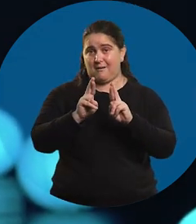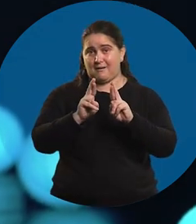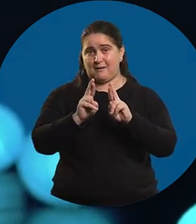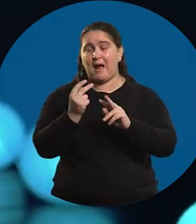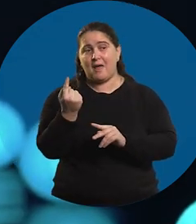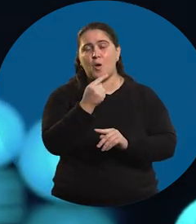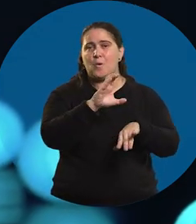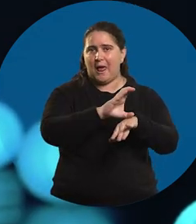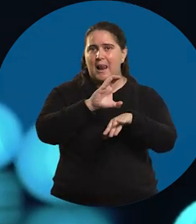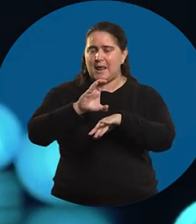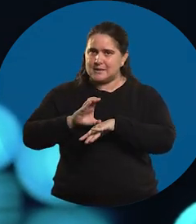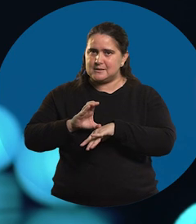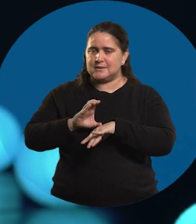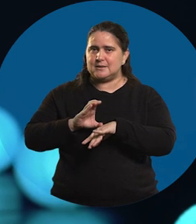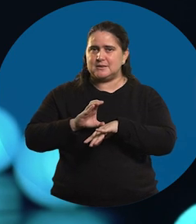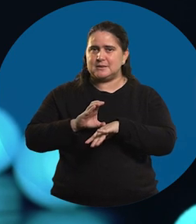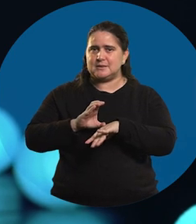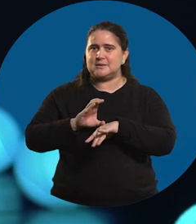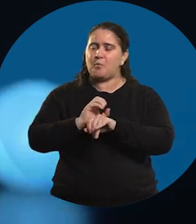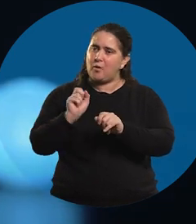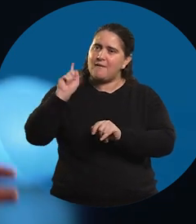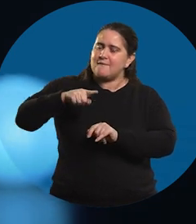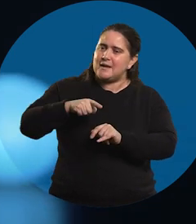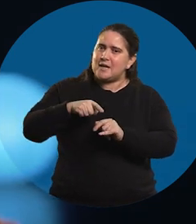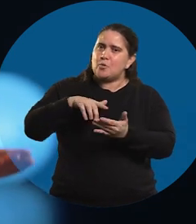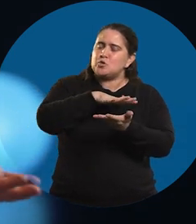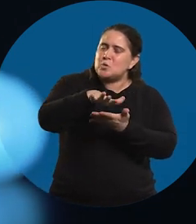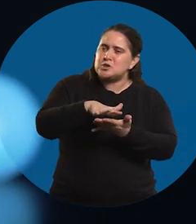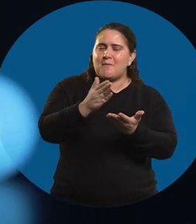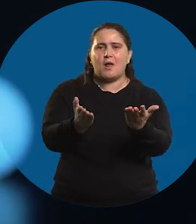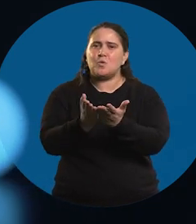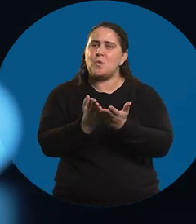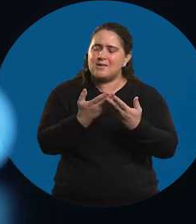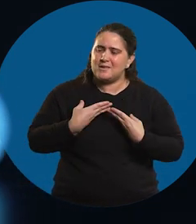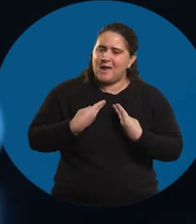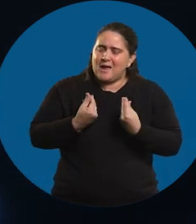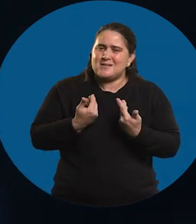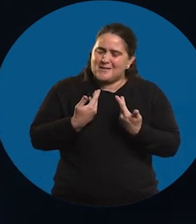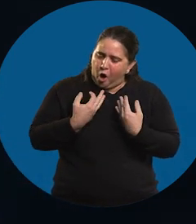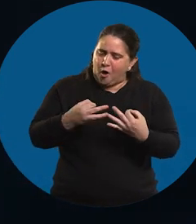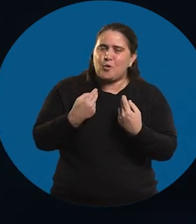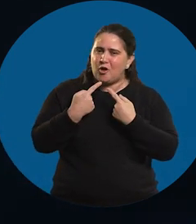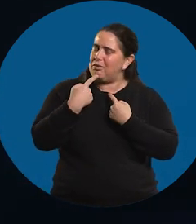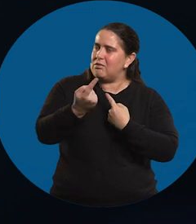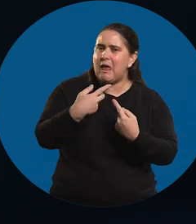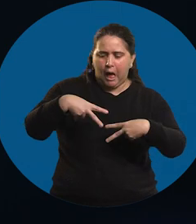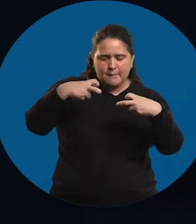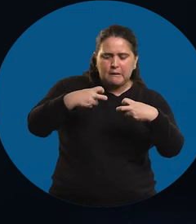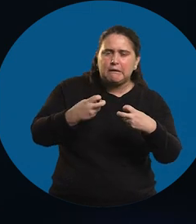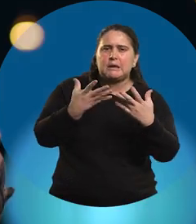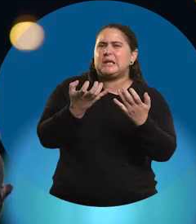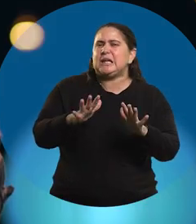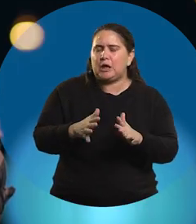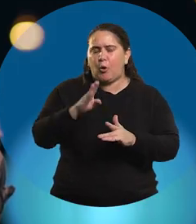Ojalá en cada una de nuestras clases se genere un clima para que los estudiantes digan qué quieren investigar, qué quieren aprender,